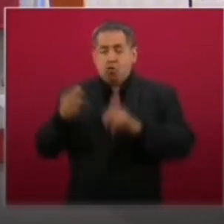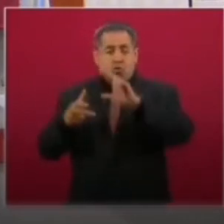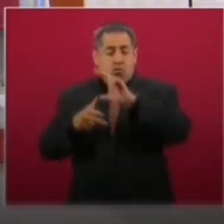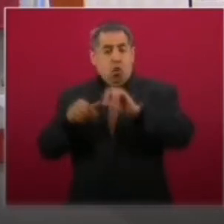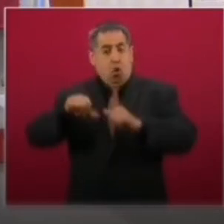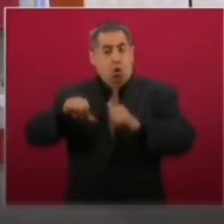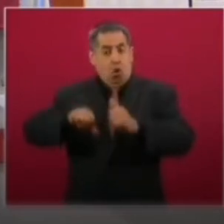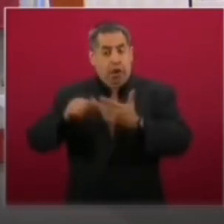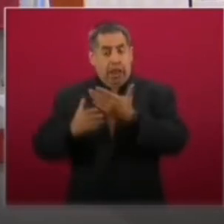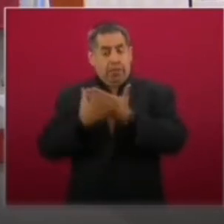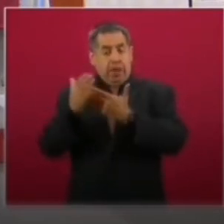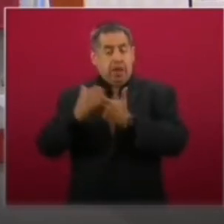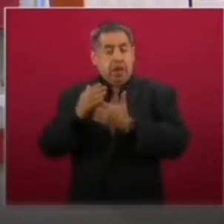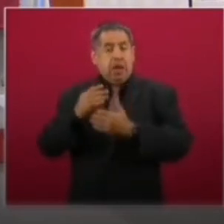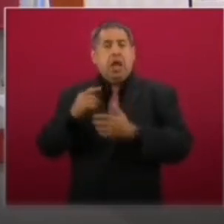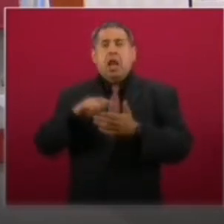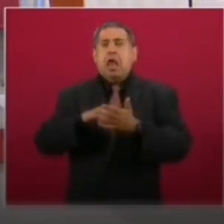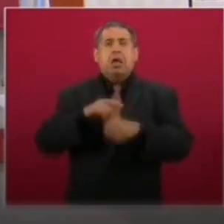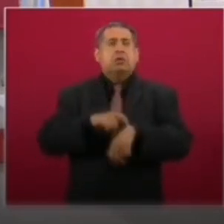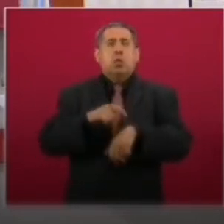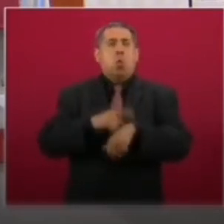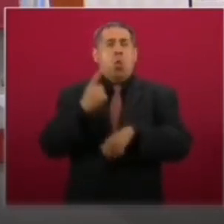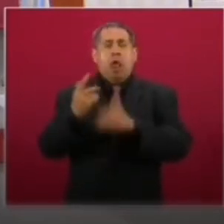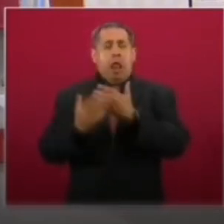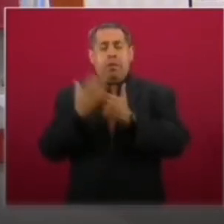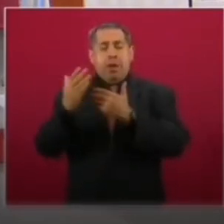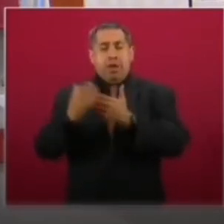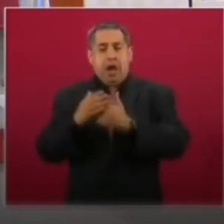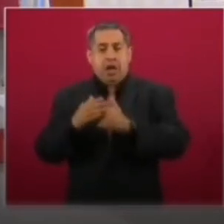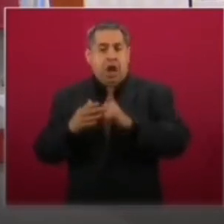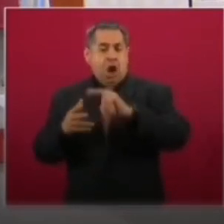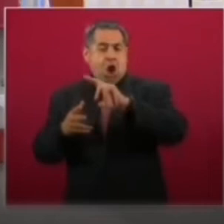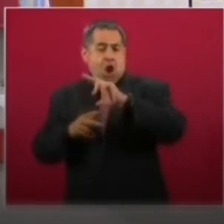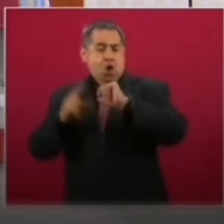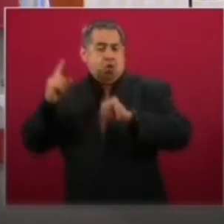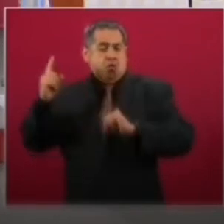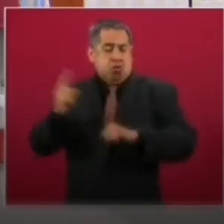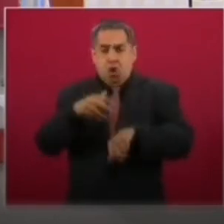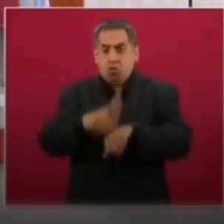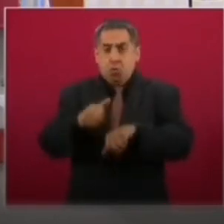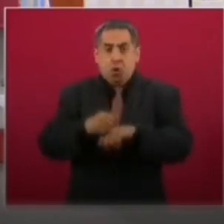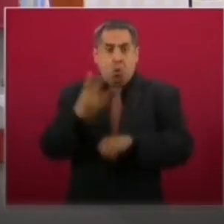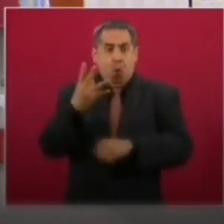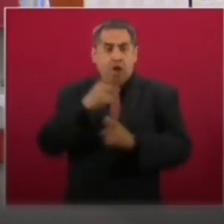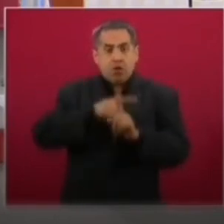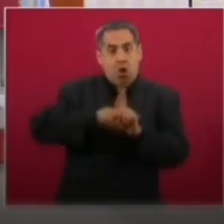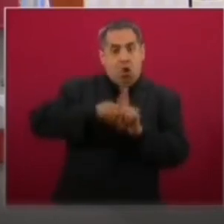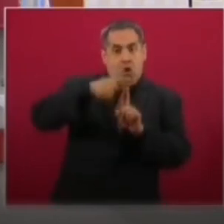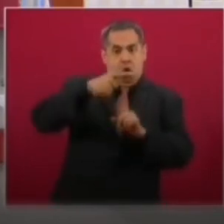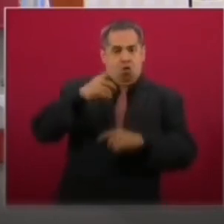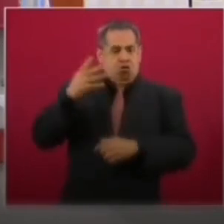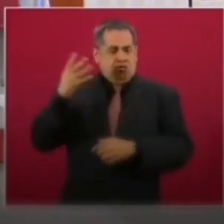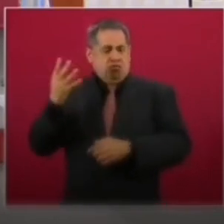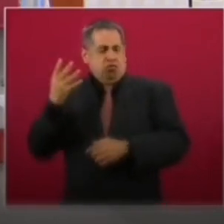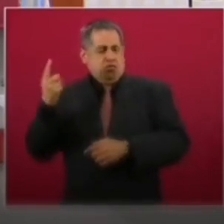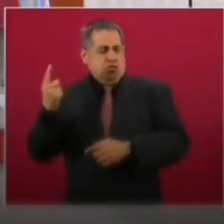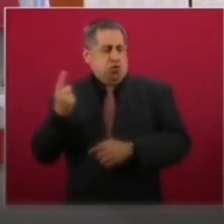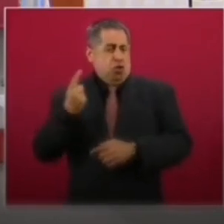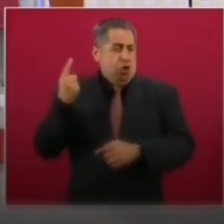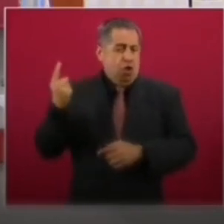madrugada, aproximadamente a la una de la mañana, venía con categoría cuatro, pero alrededor de esa hora